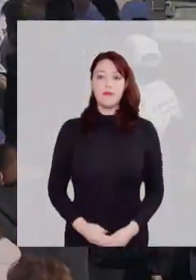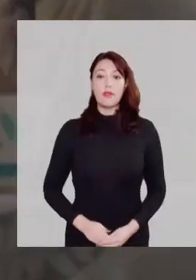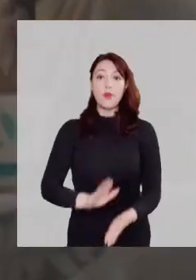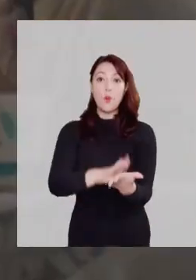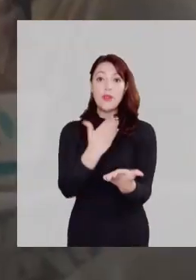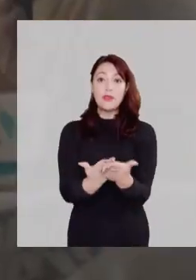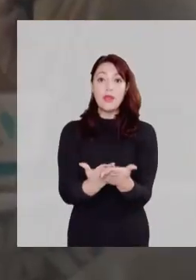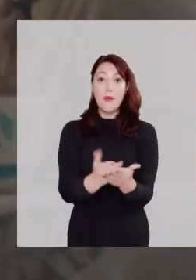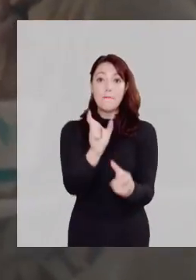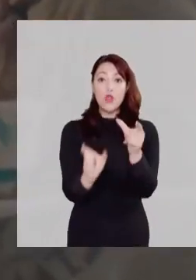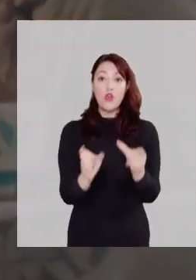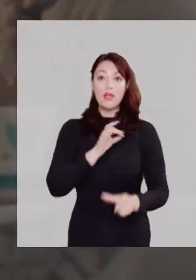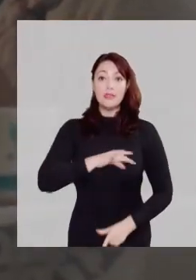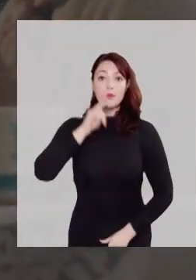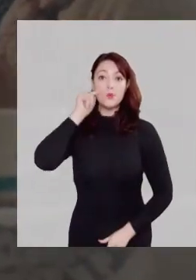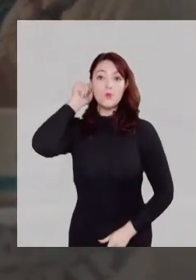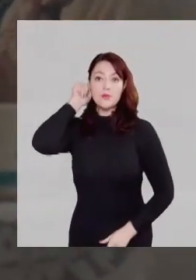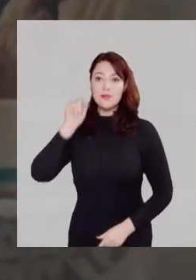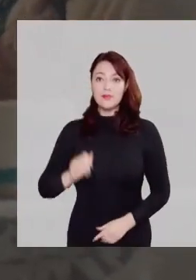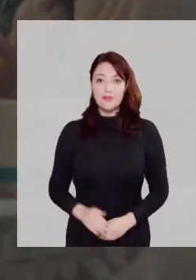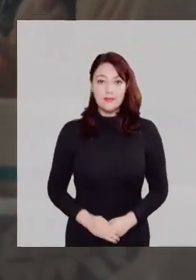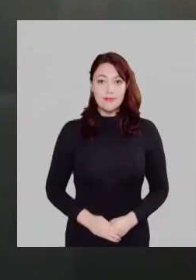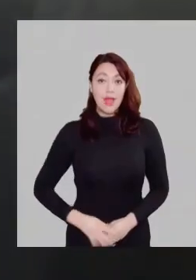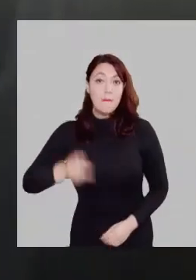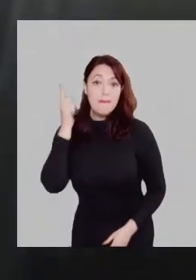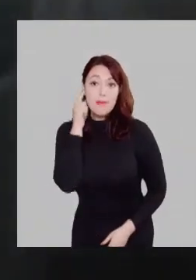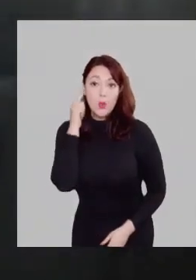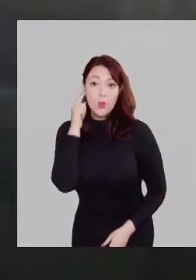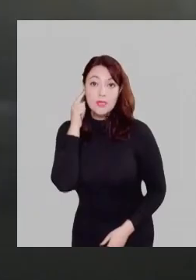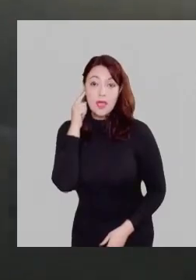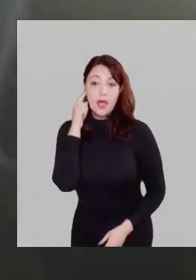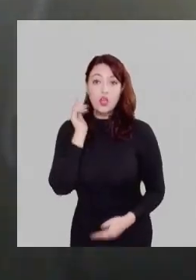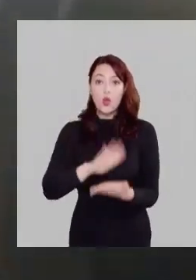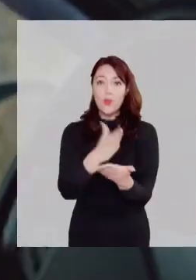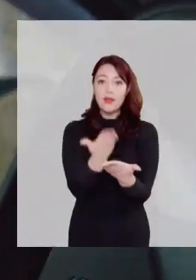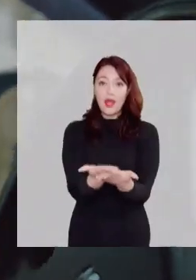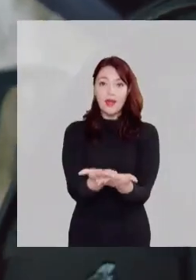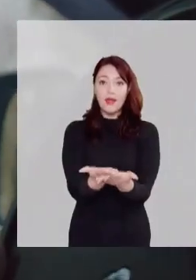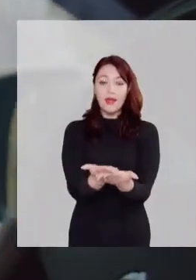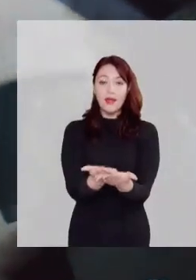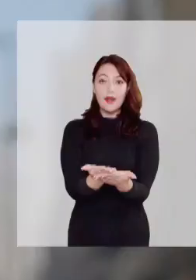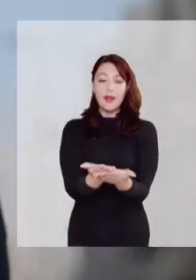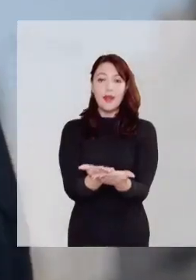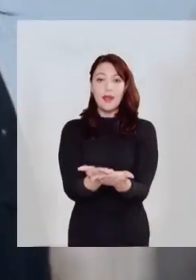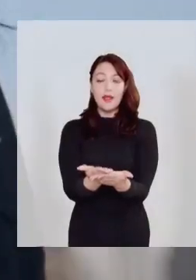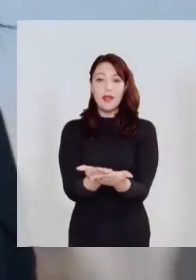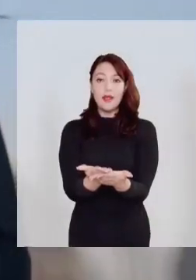¿Cómo están, chilenos, chilenas? ¿Se escuchan? ¿Cómo están?